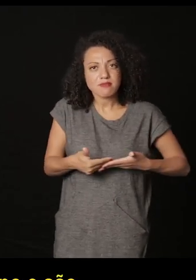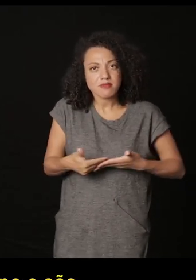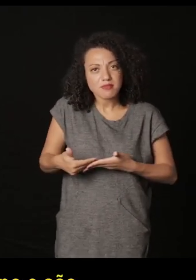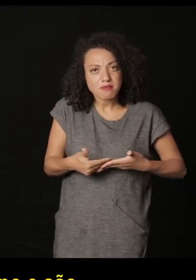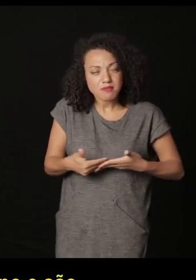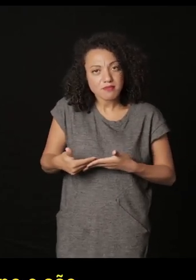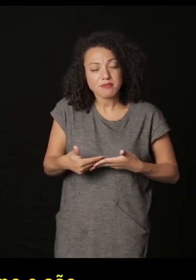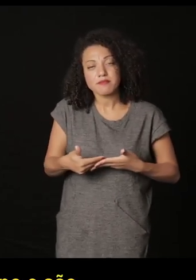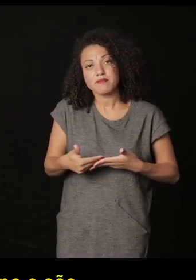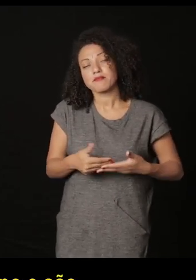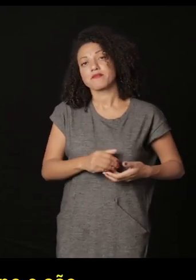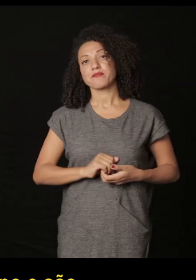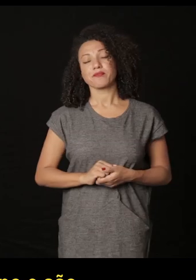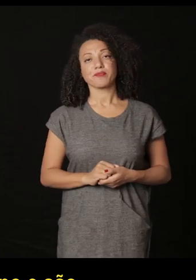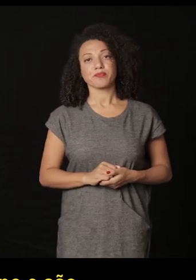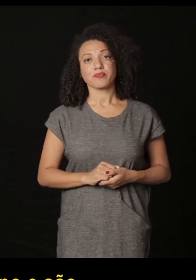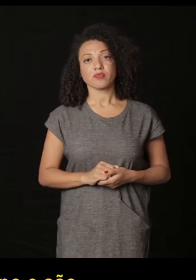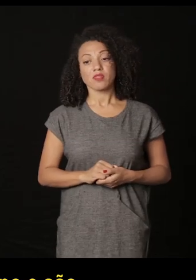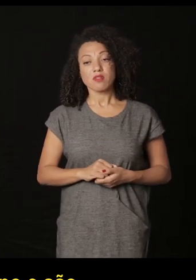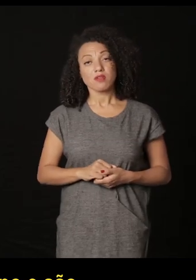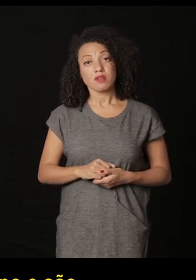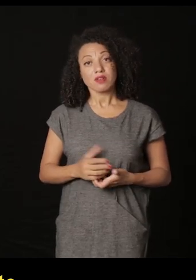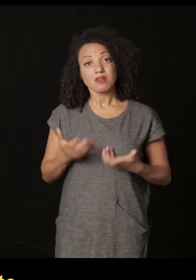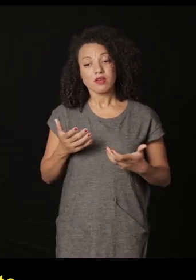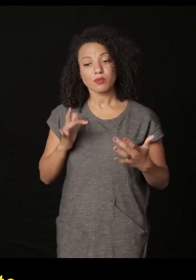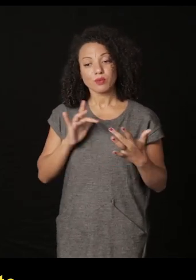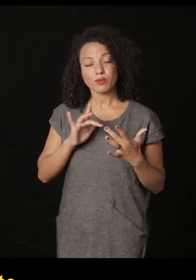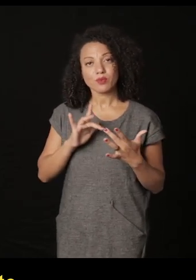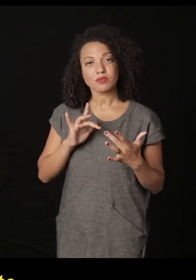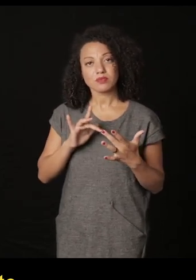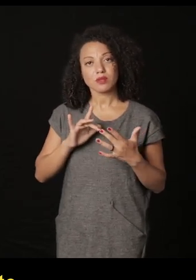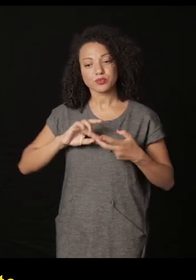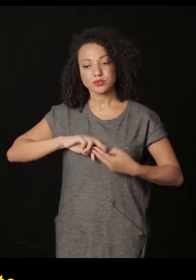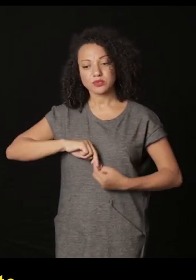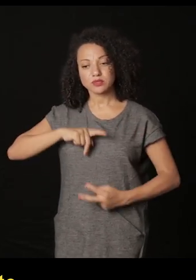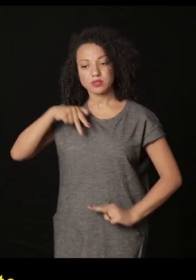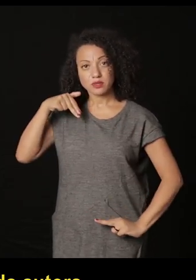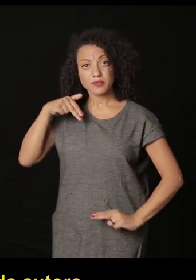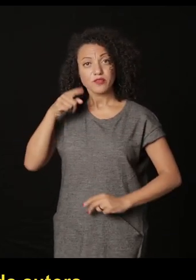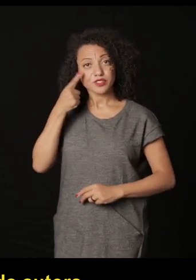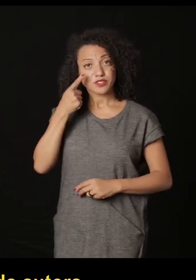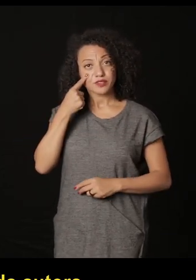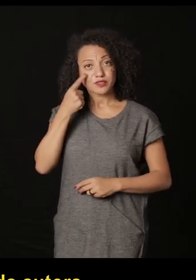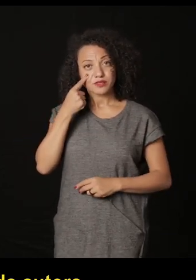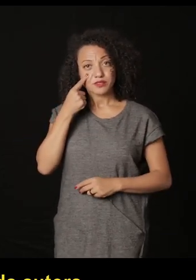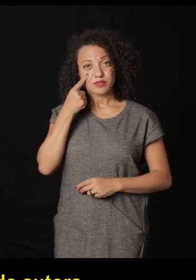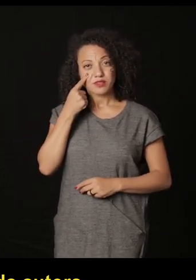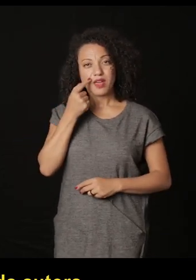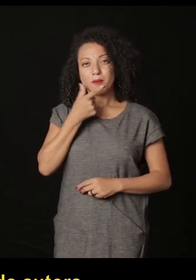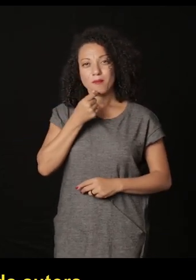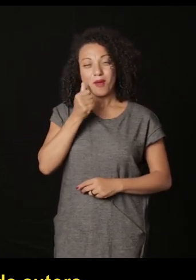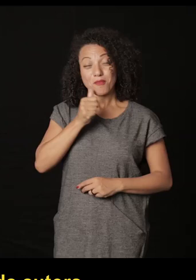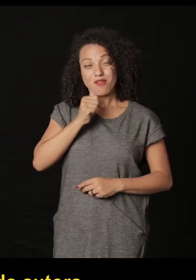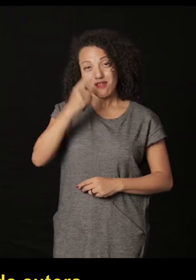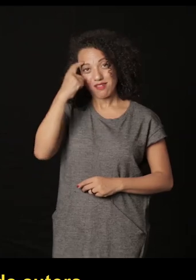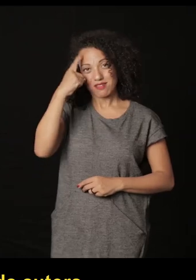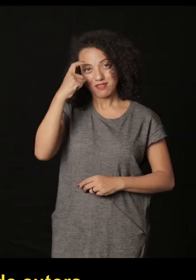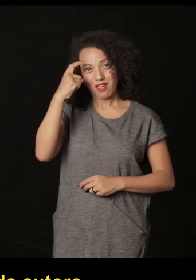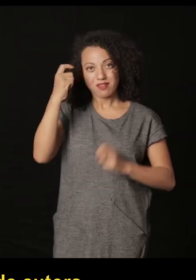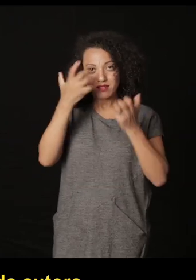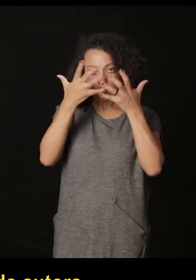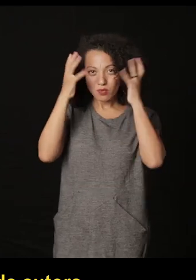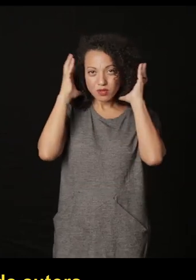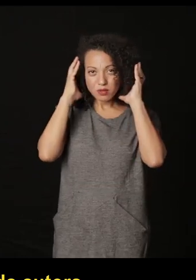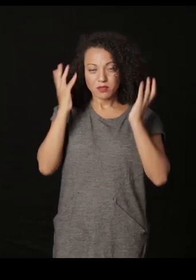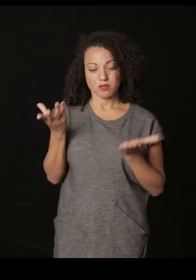propiamente son bebés los que están ahí y quieren entrar en contacto a través del ADN lo que ustedes ven es el cabello de la autora que